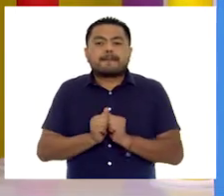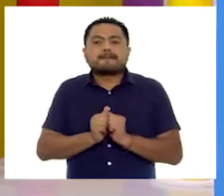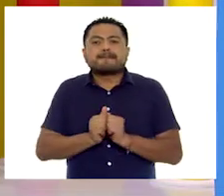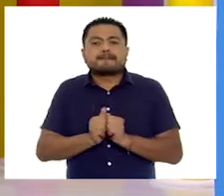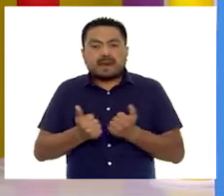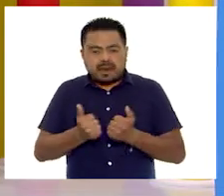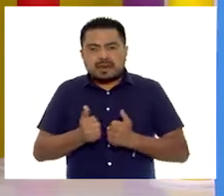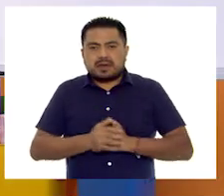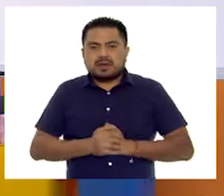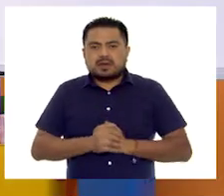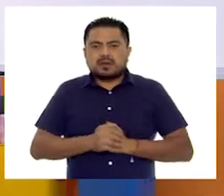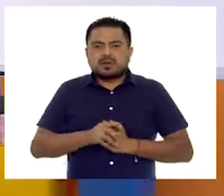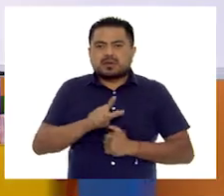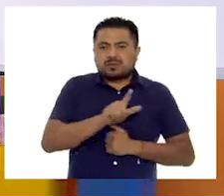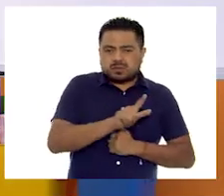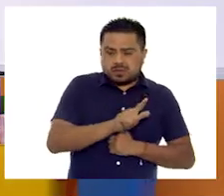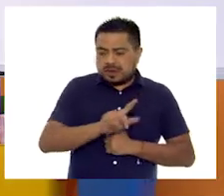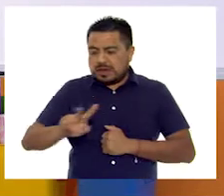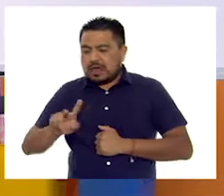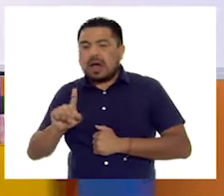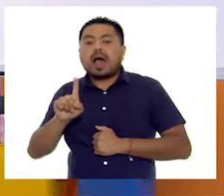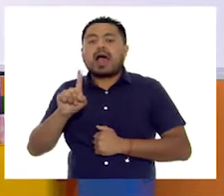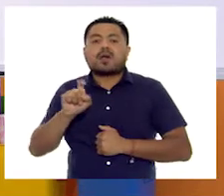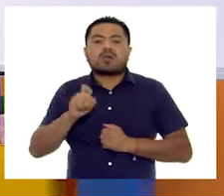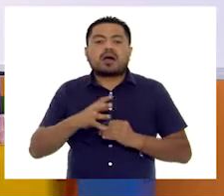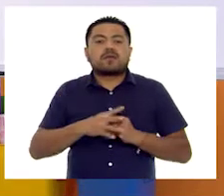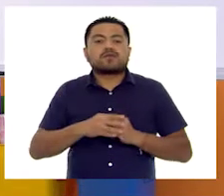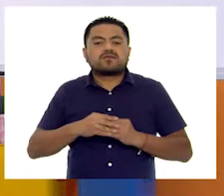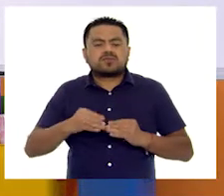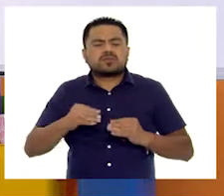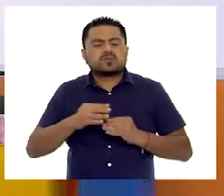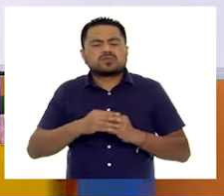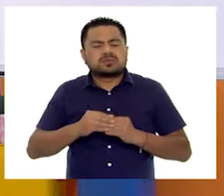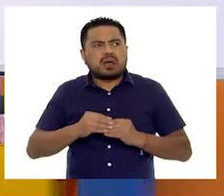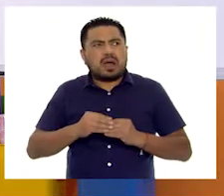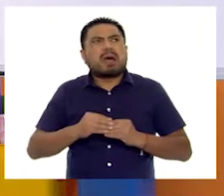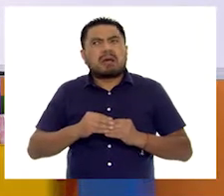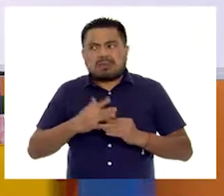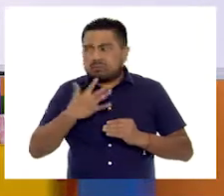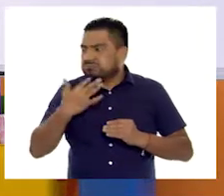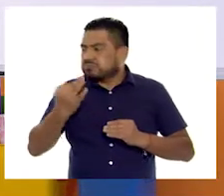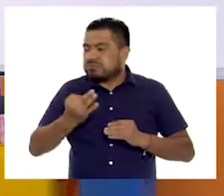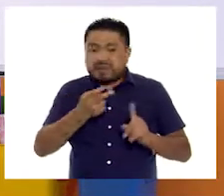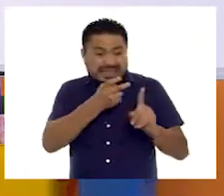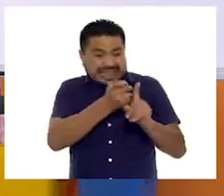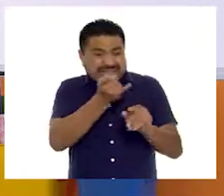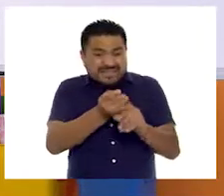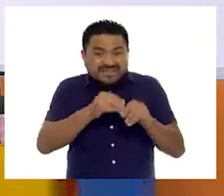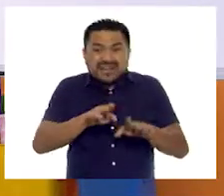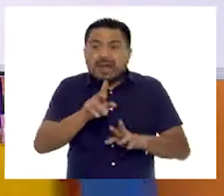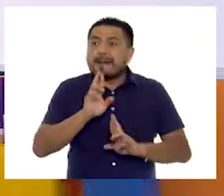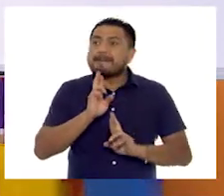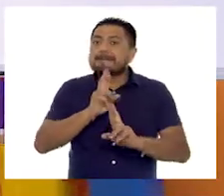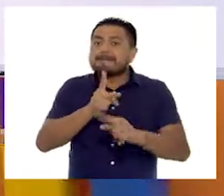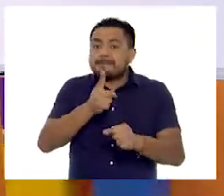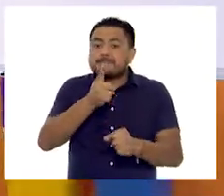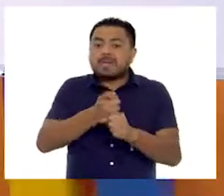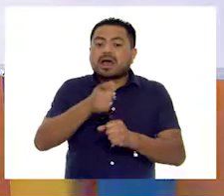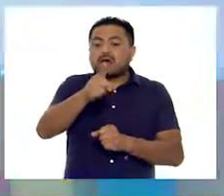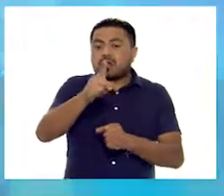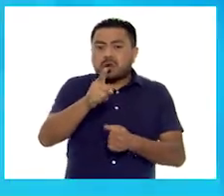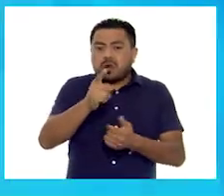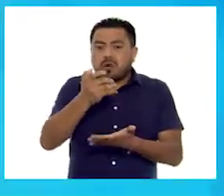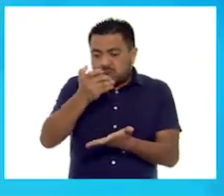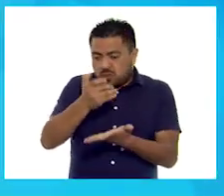dulce. Y todos los días agua de frutas. ¡Uy, qué rico! Bueno, con esta información que es la primera respuesta, ustedes en su libro